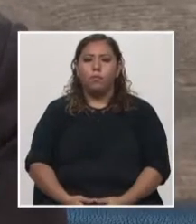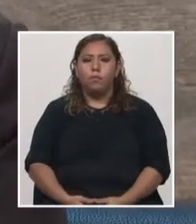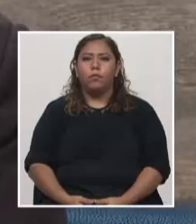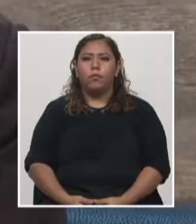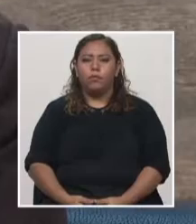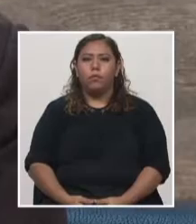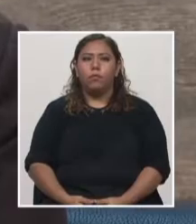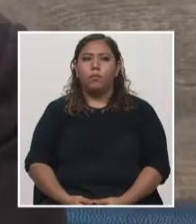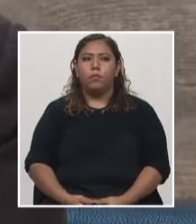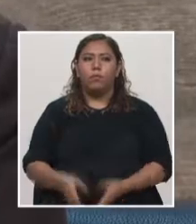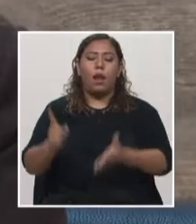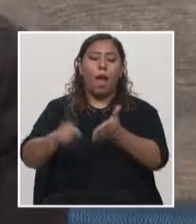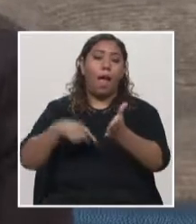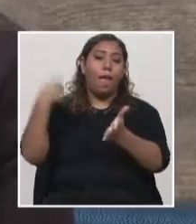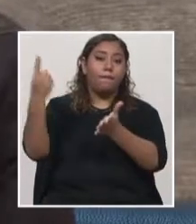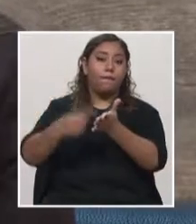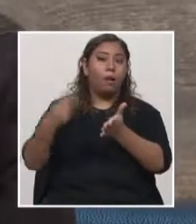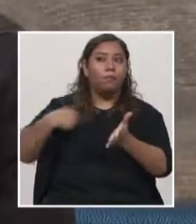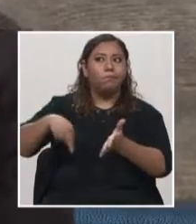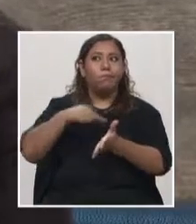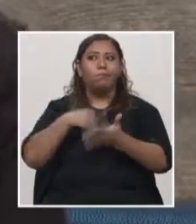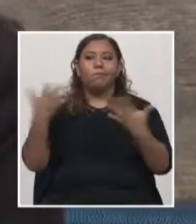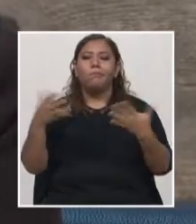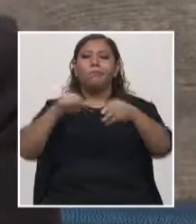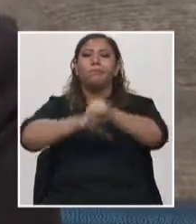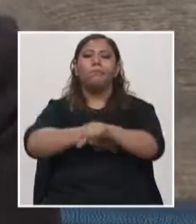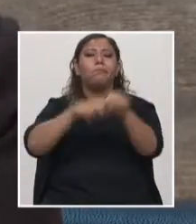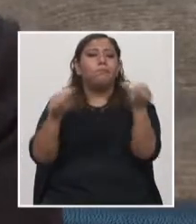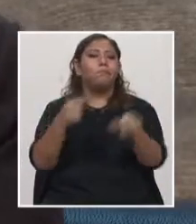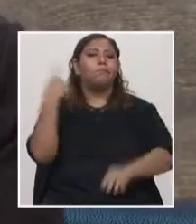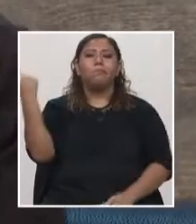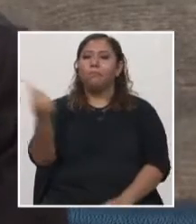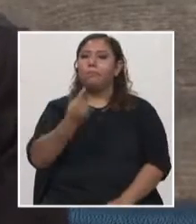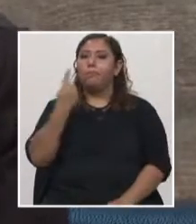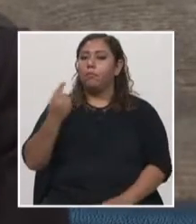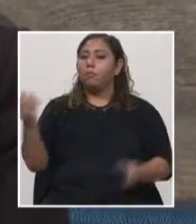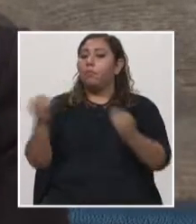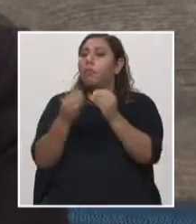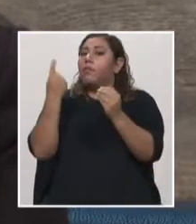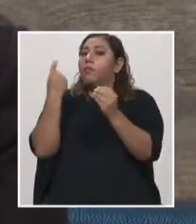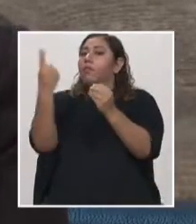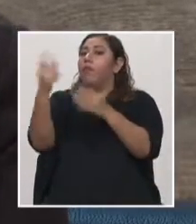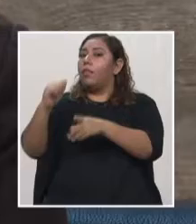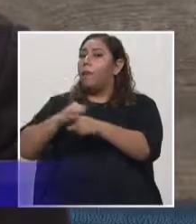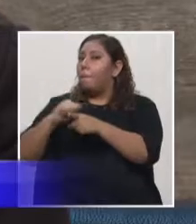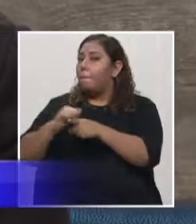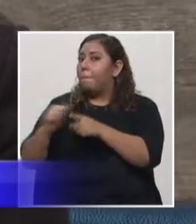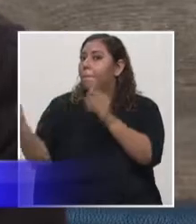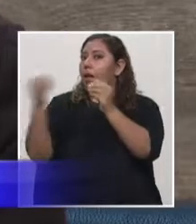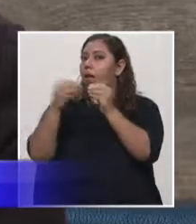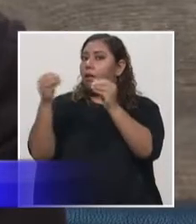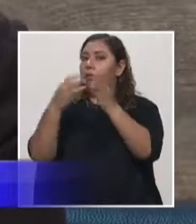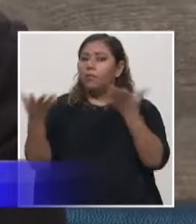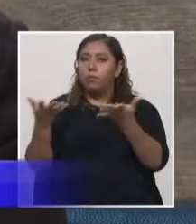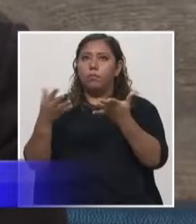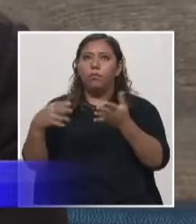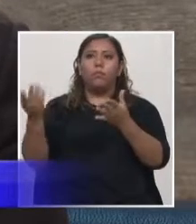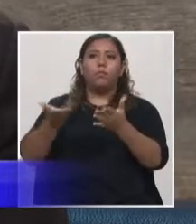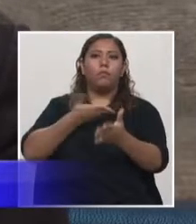porque muchas veces nos quedamos en el aula, ¿verdad? Y con esto queremos trascender y también vincular la sociedad,